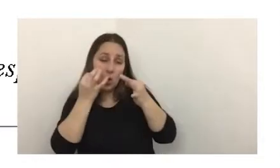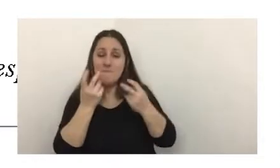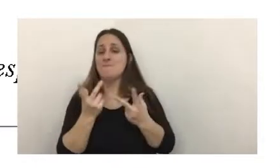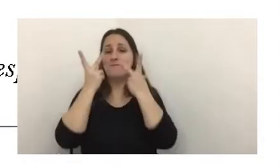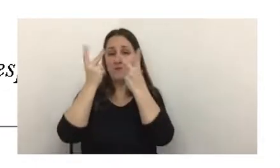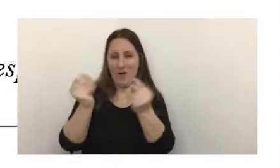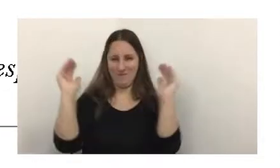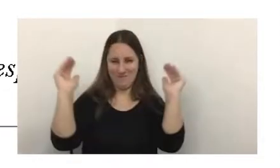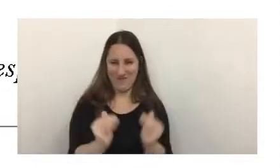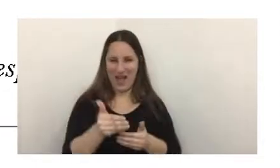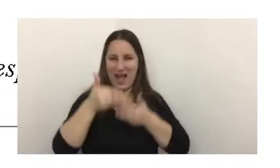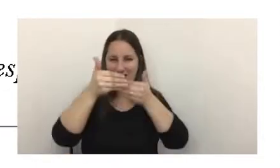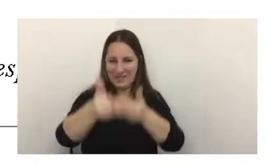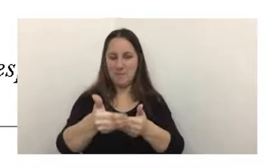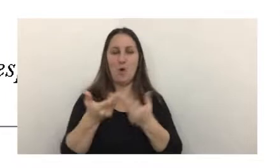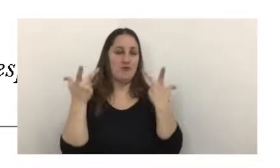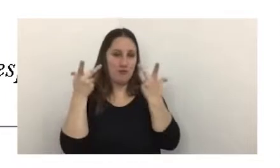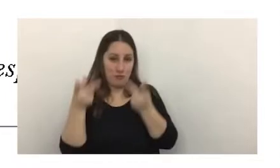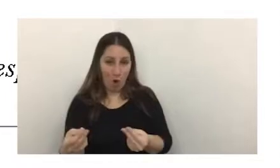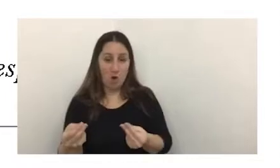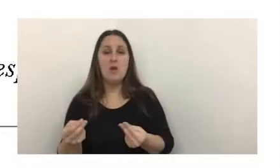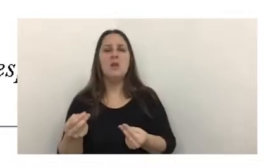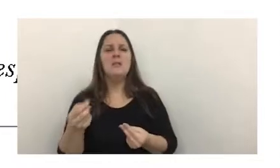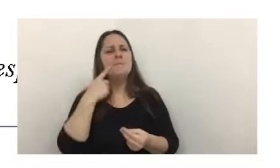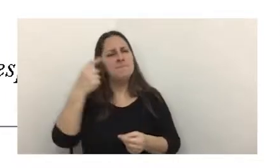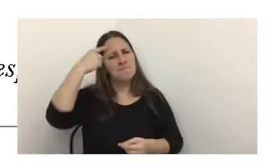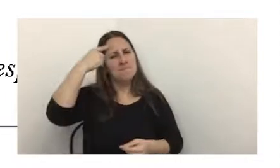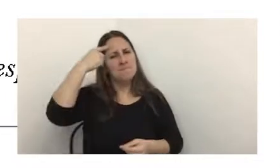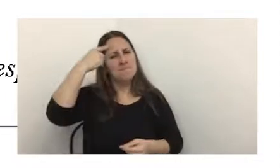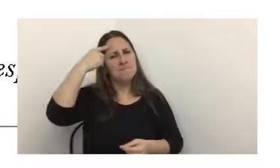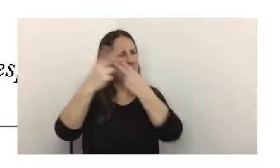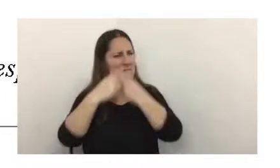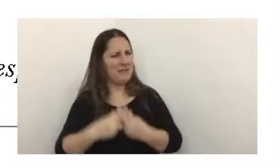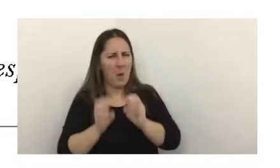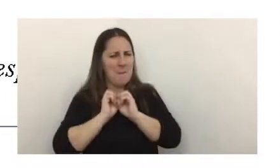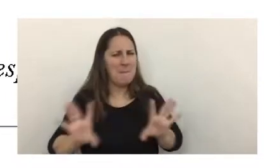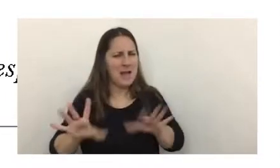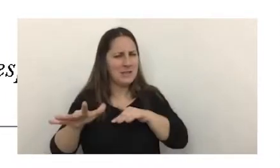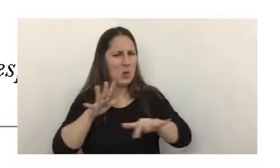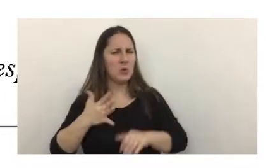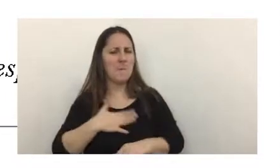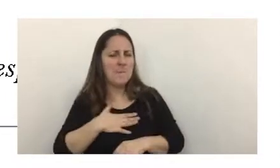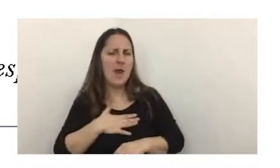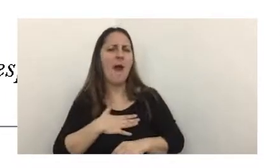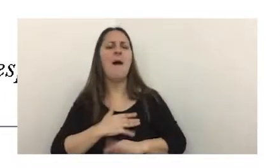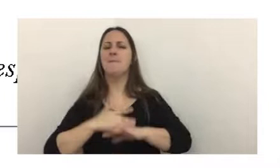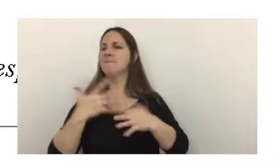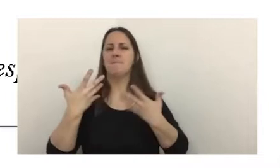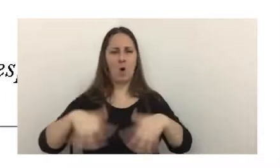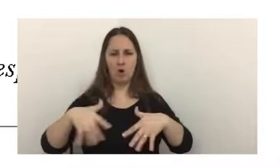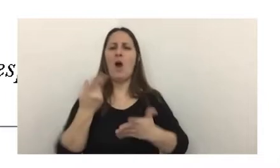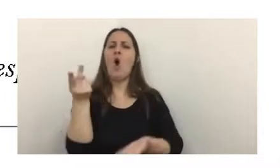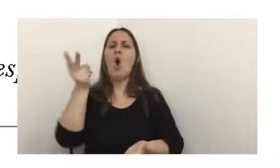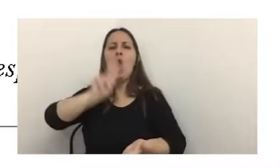de anticipos, y si usted considera que no ha sido evaluada correctamente su situación, puede pedir una